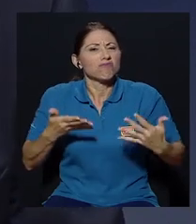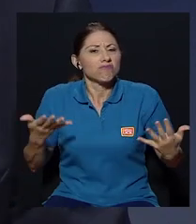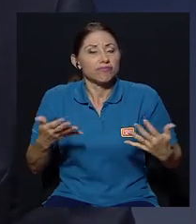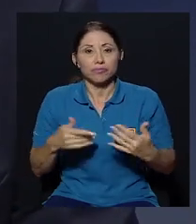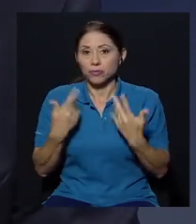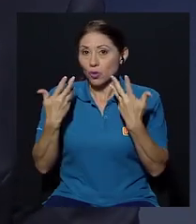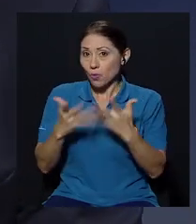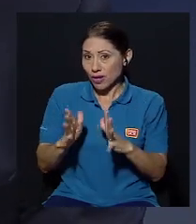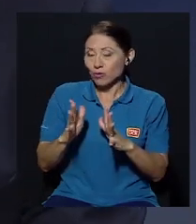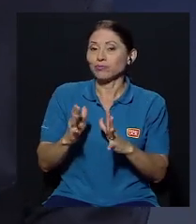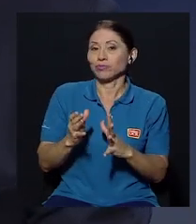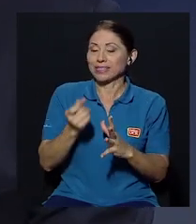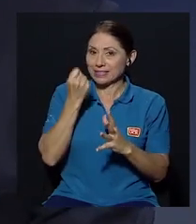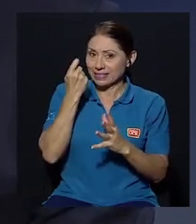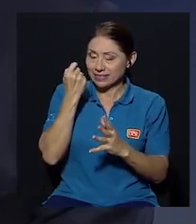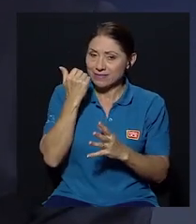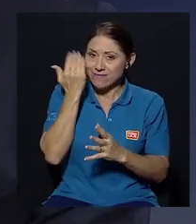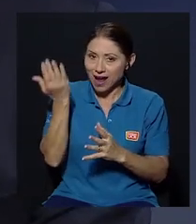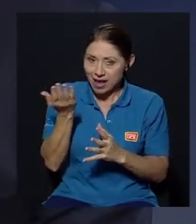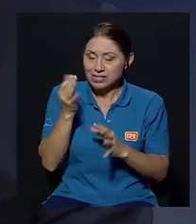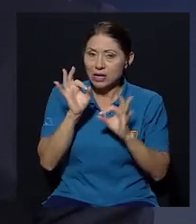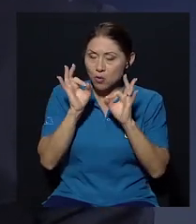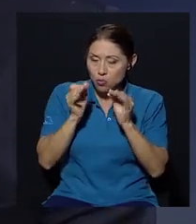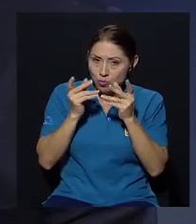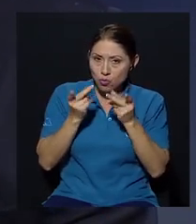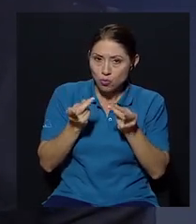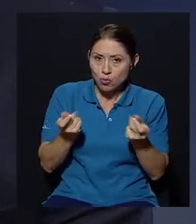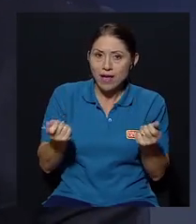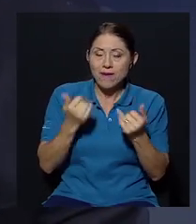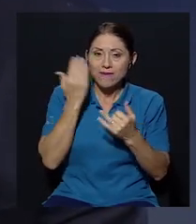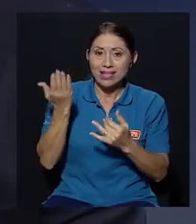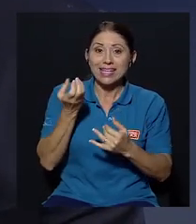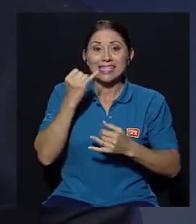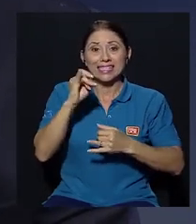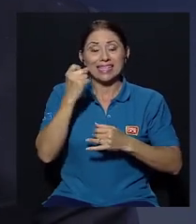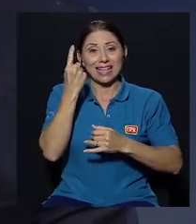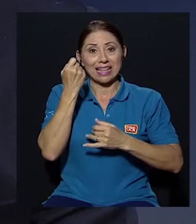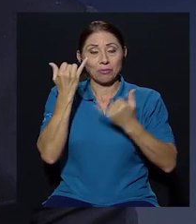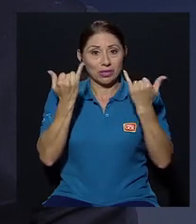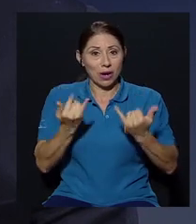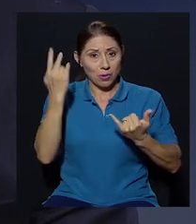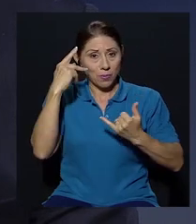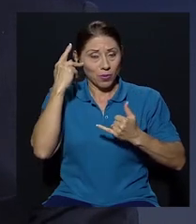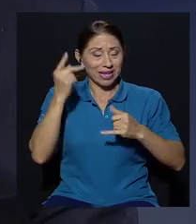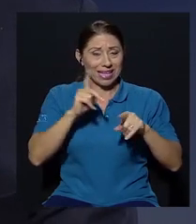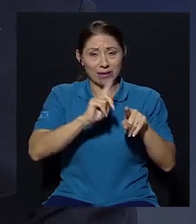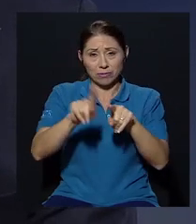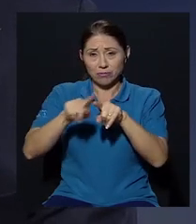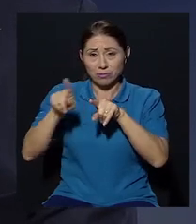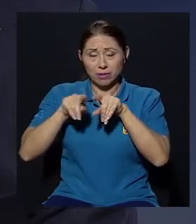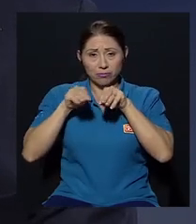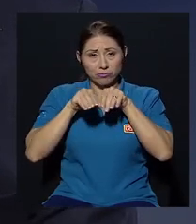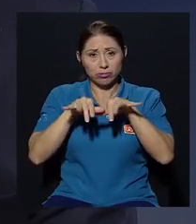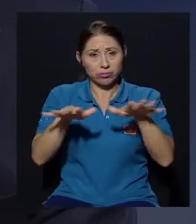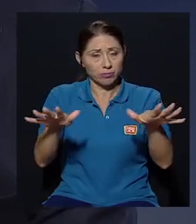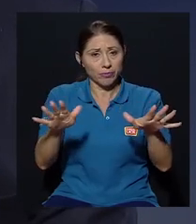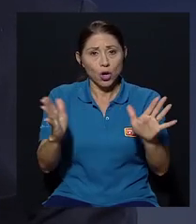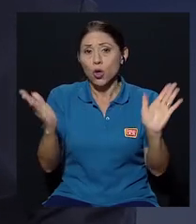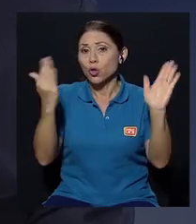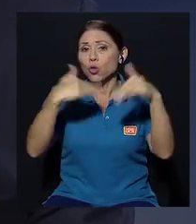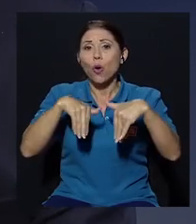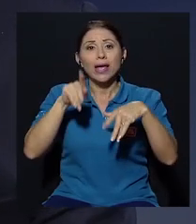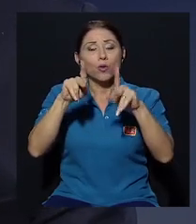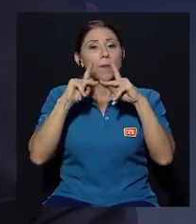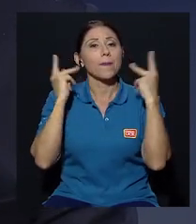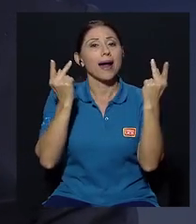Bueno, se come fácil y se digiere fácil si comprendemos la situación atomizada en que está la política no hay